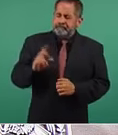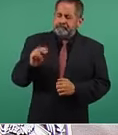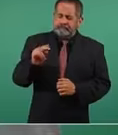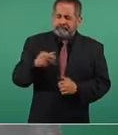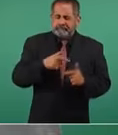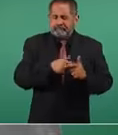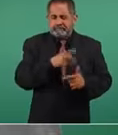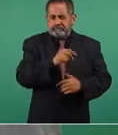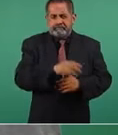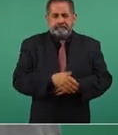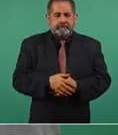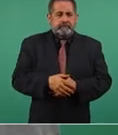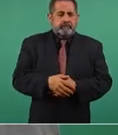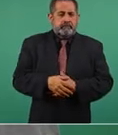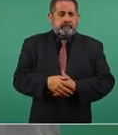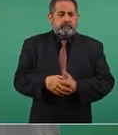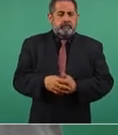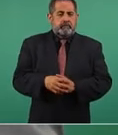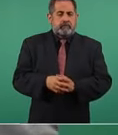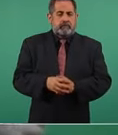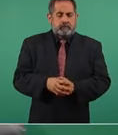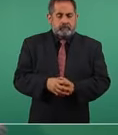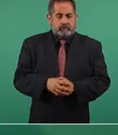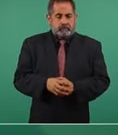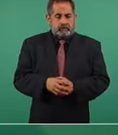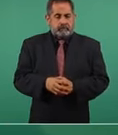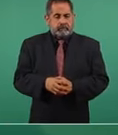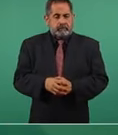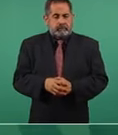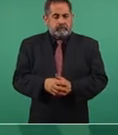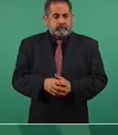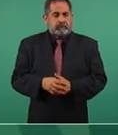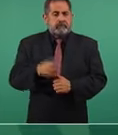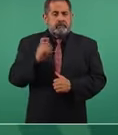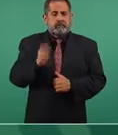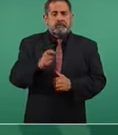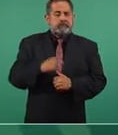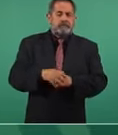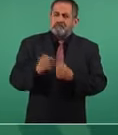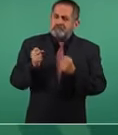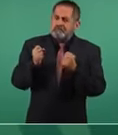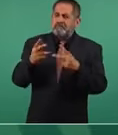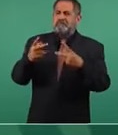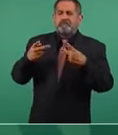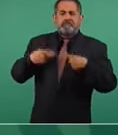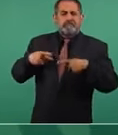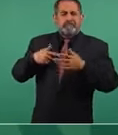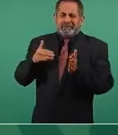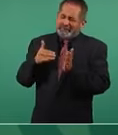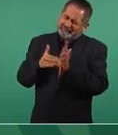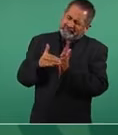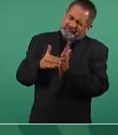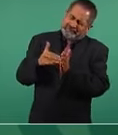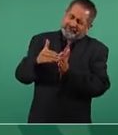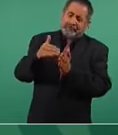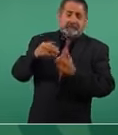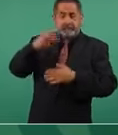no, hay que sacar a millones de mexicanos de la pobreza y que se